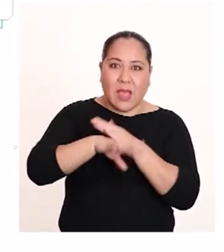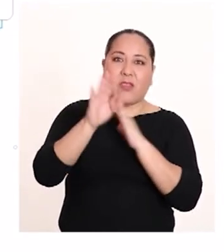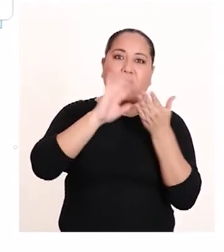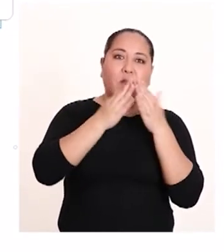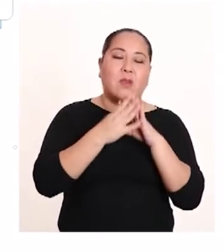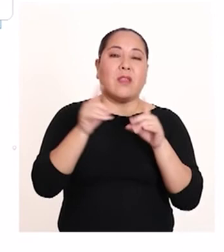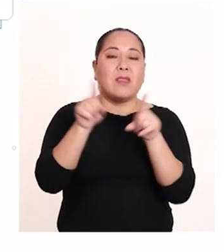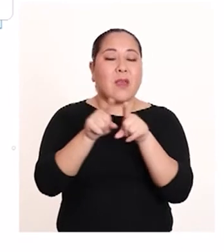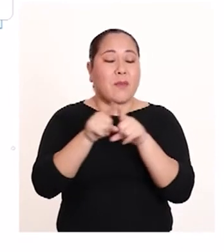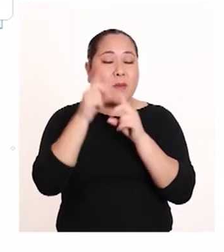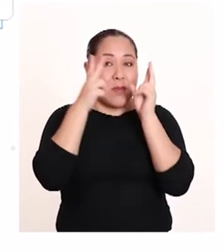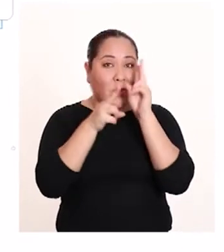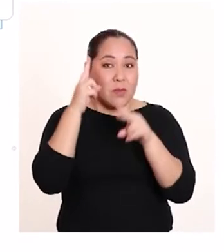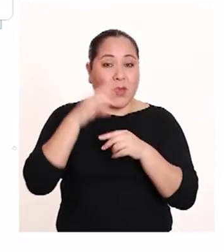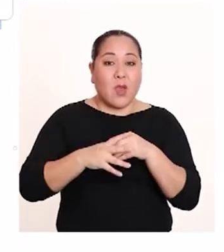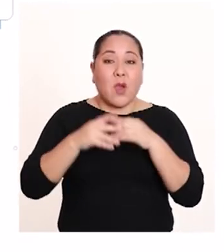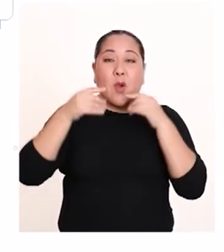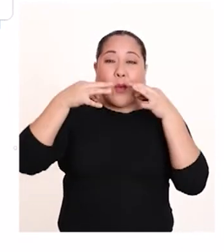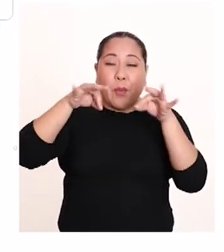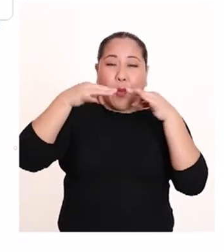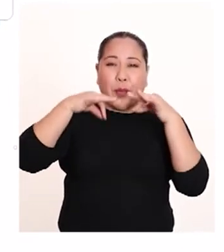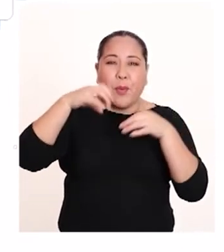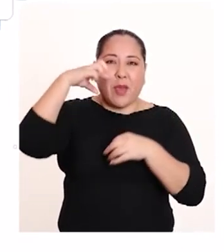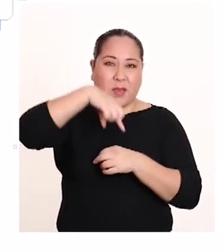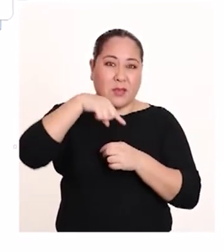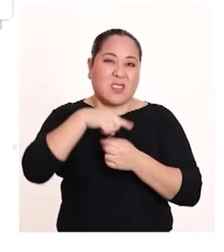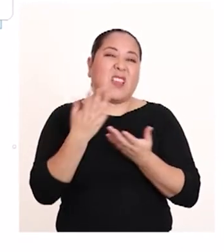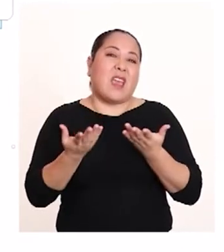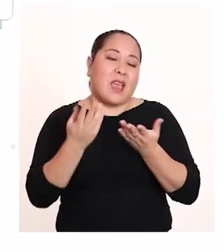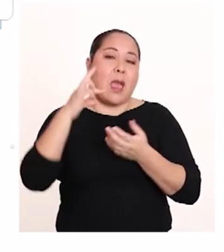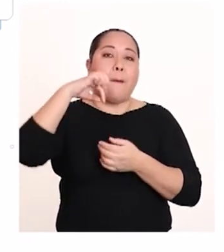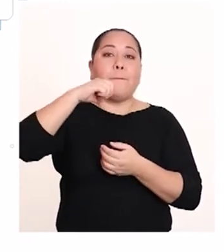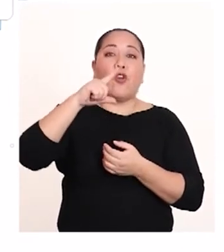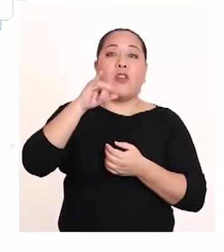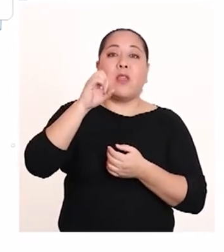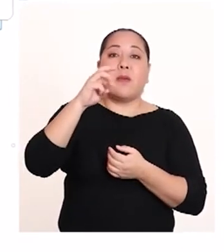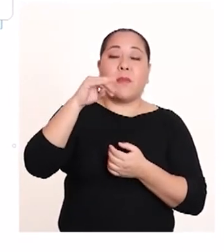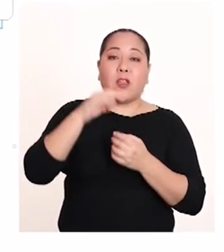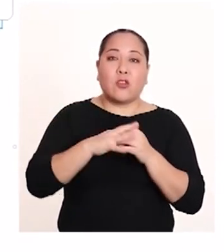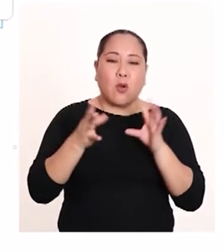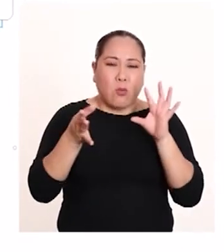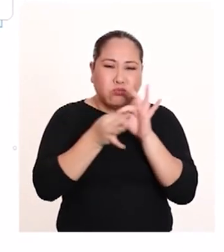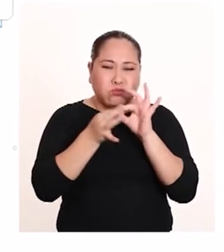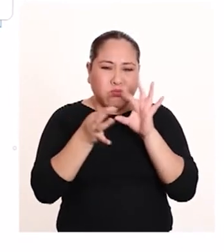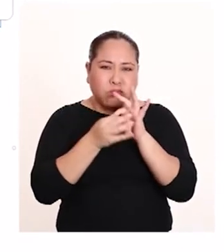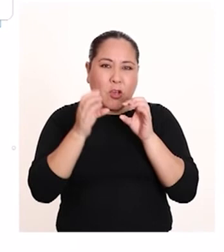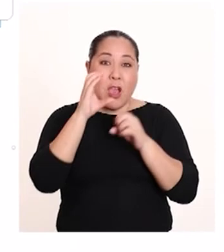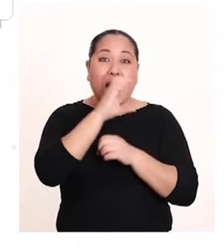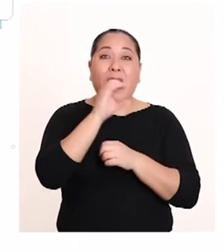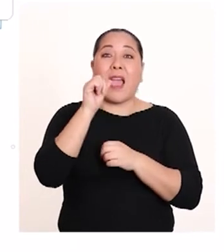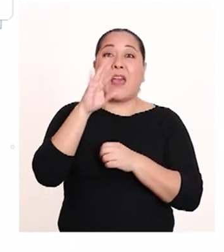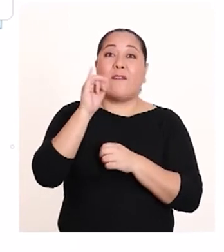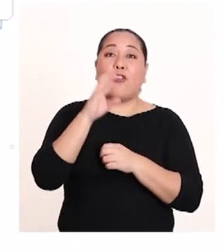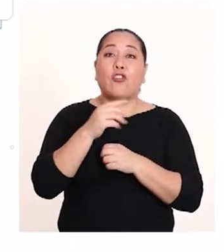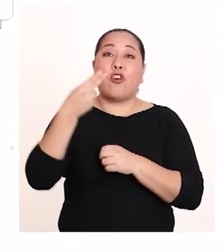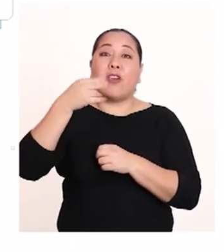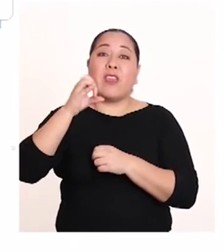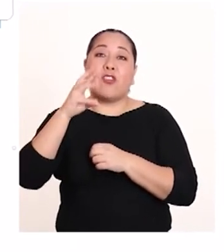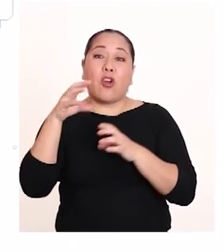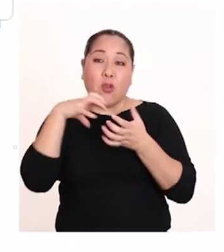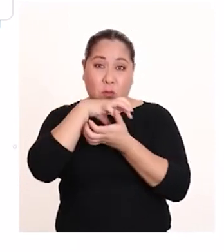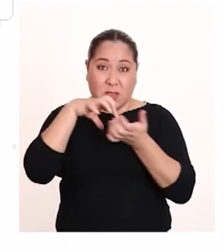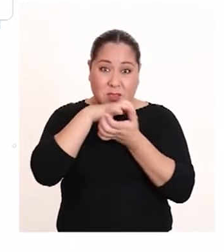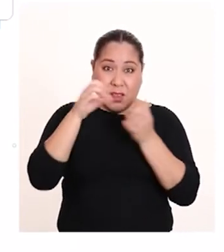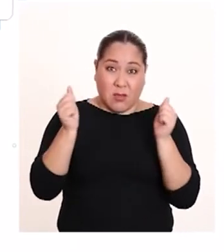es. Y también vimos que los plásticos son polímeros, es decir, sustancias complejas formadas por carbono e hidrógeno,